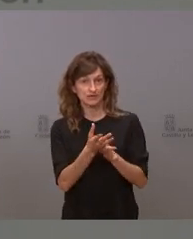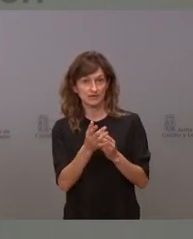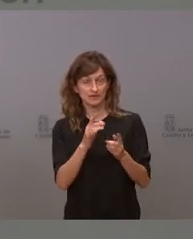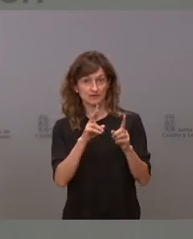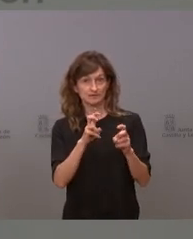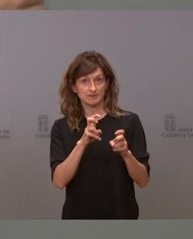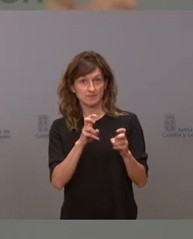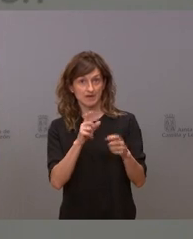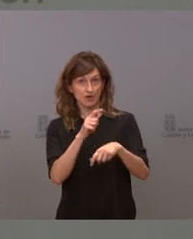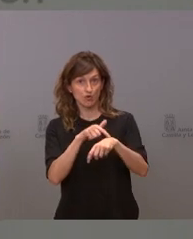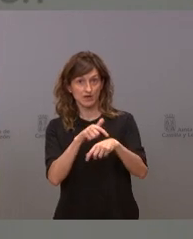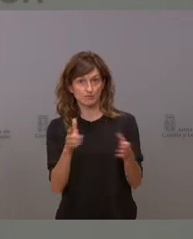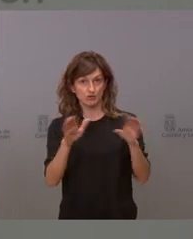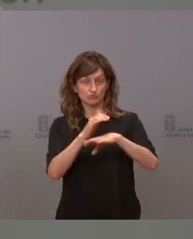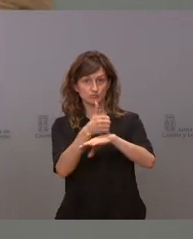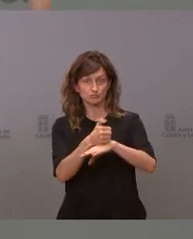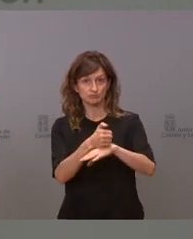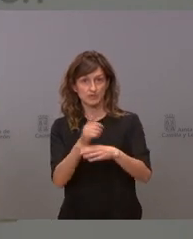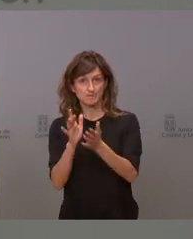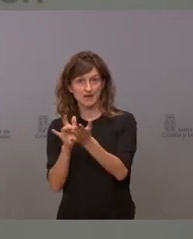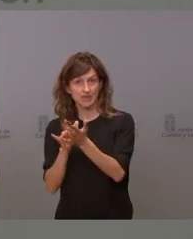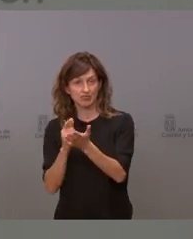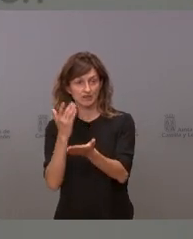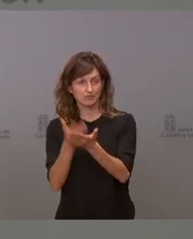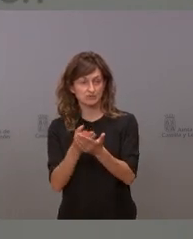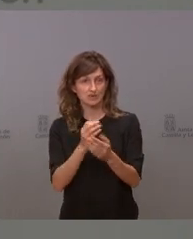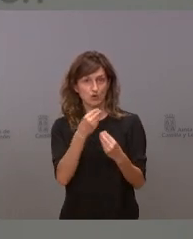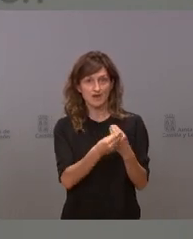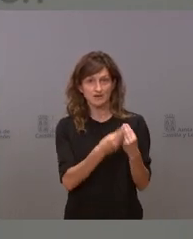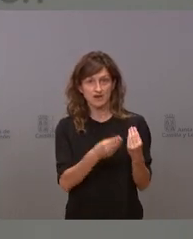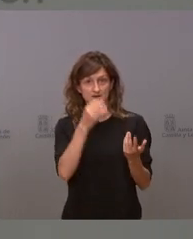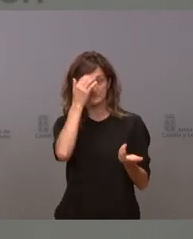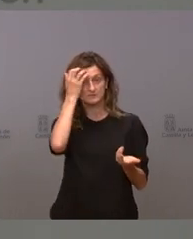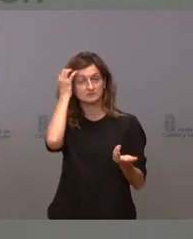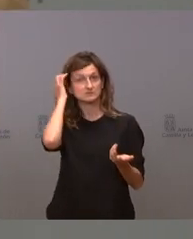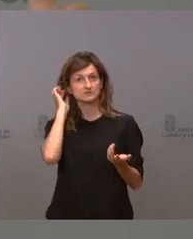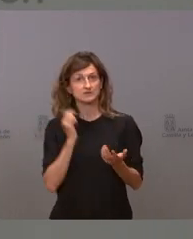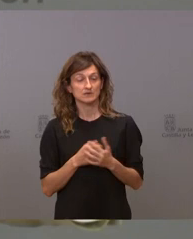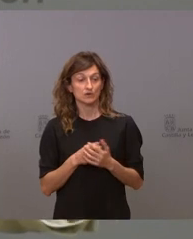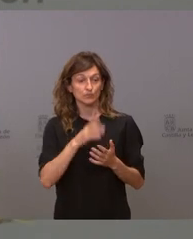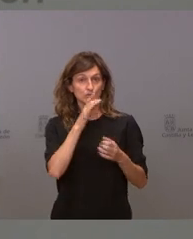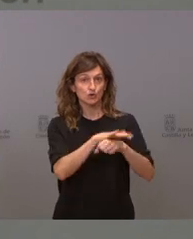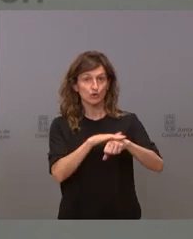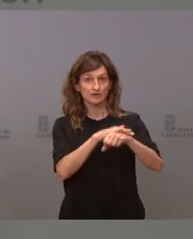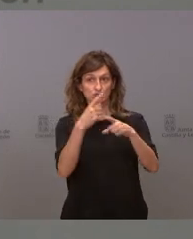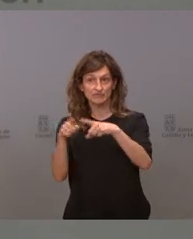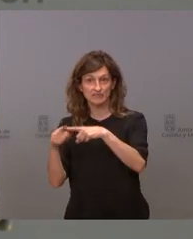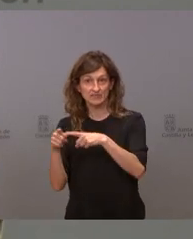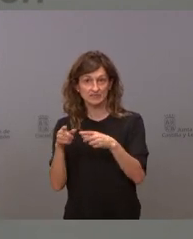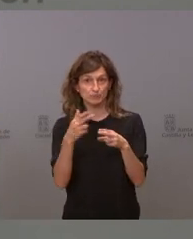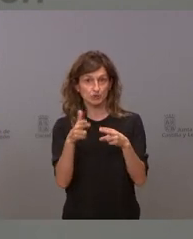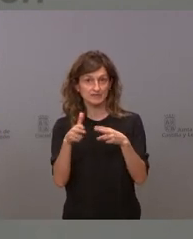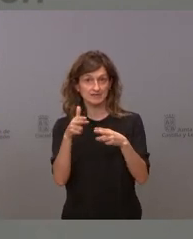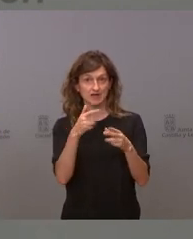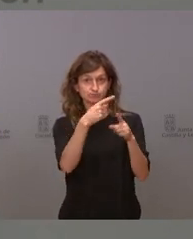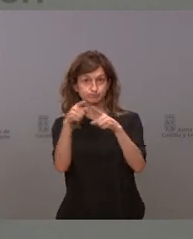no lo ha hecho Valencia o no lo ha propuesto Canarias porque seamos son gobiernos diferentes de partidos diferentes